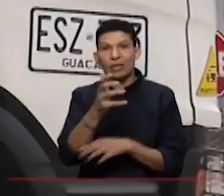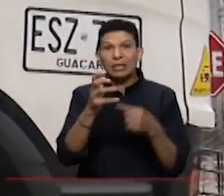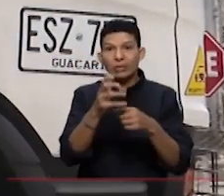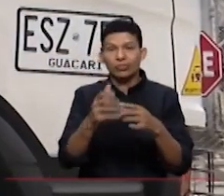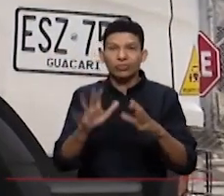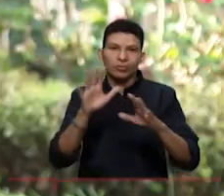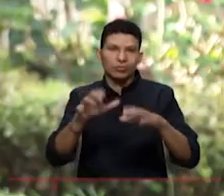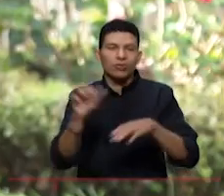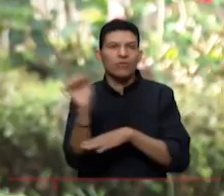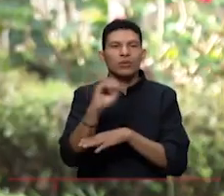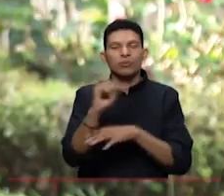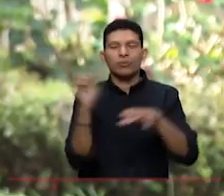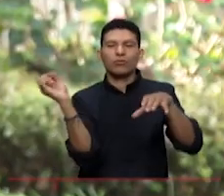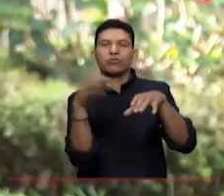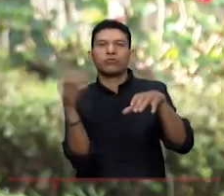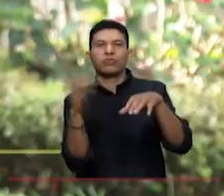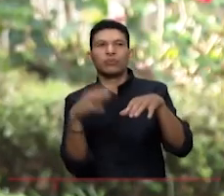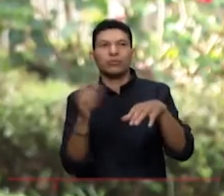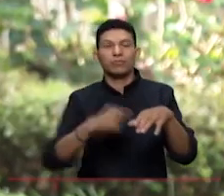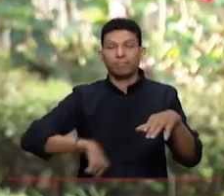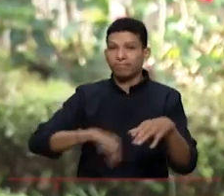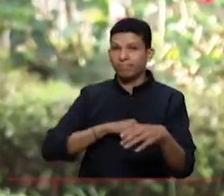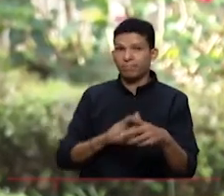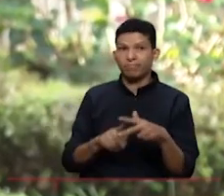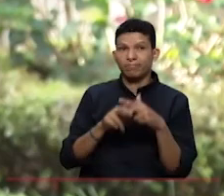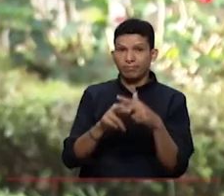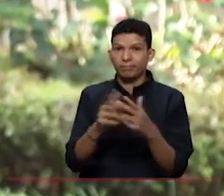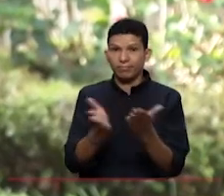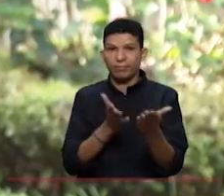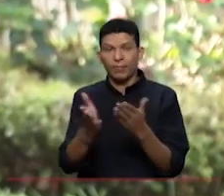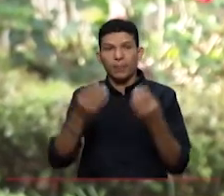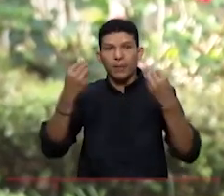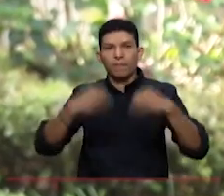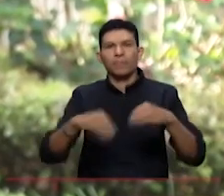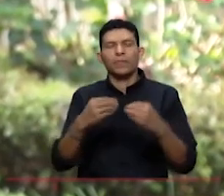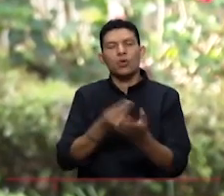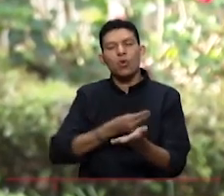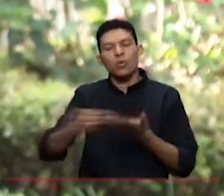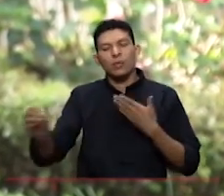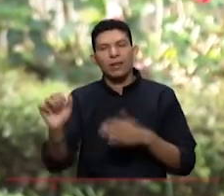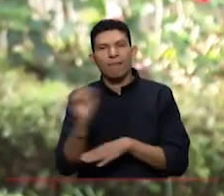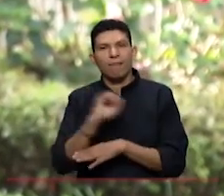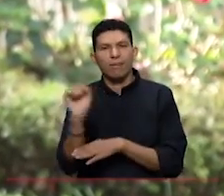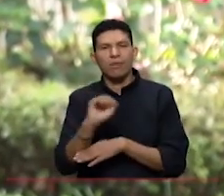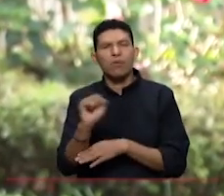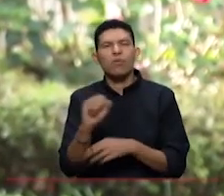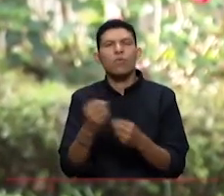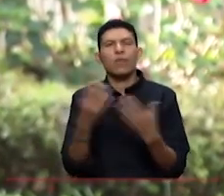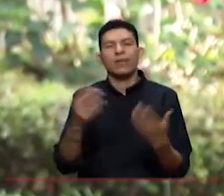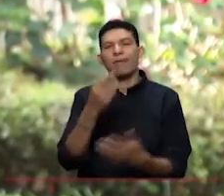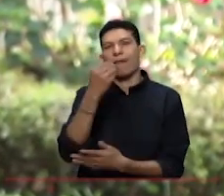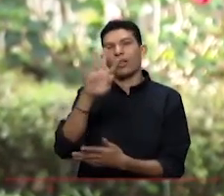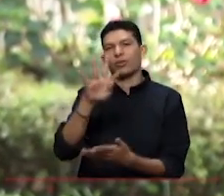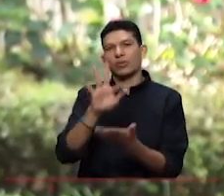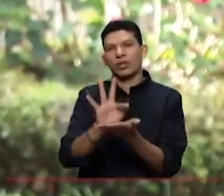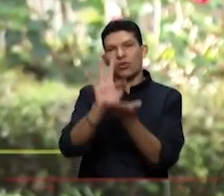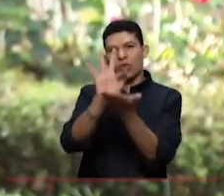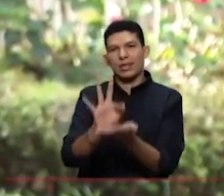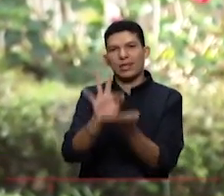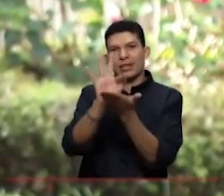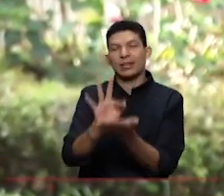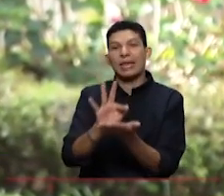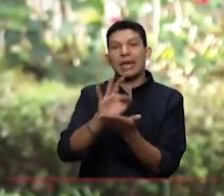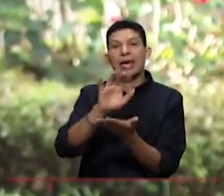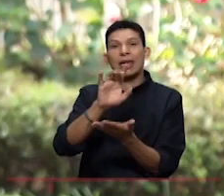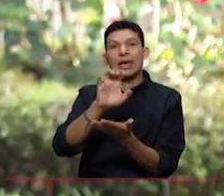con el medio ambiente. Bueno, Veolia como prestador de servicio del municipio de Tuluá adquirió un vehículo con capacidad de 14 toneladas, euro 6,